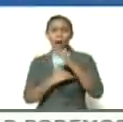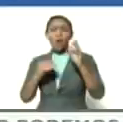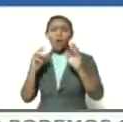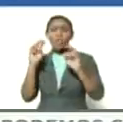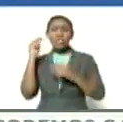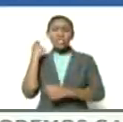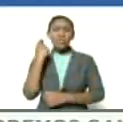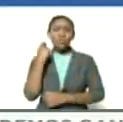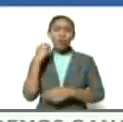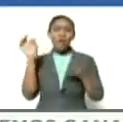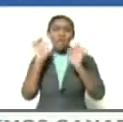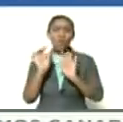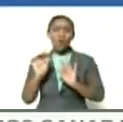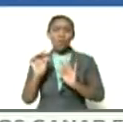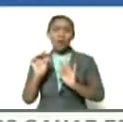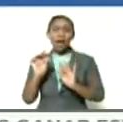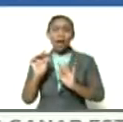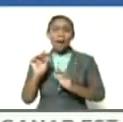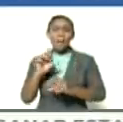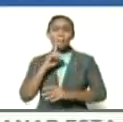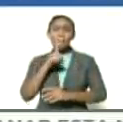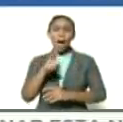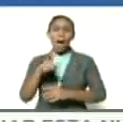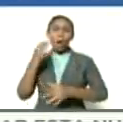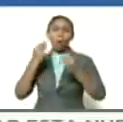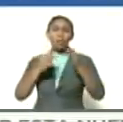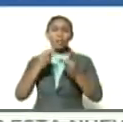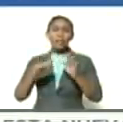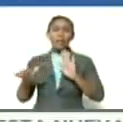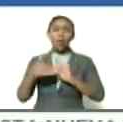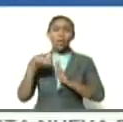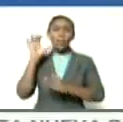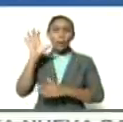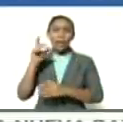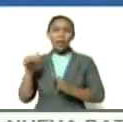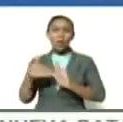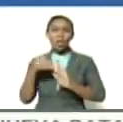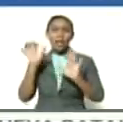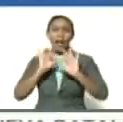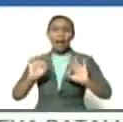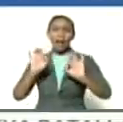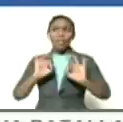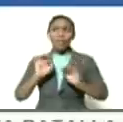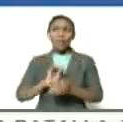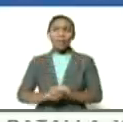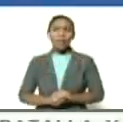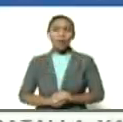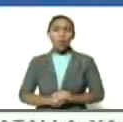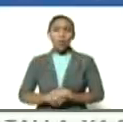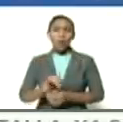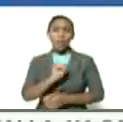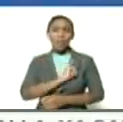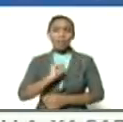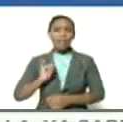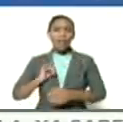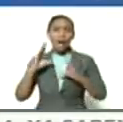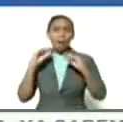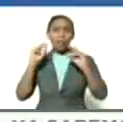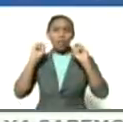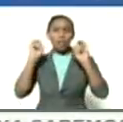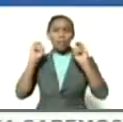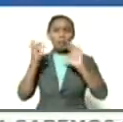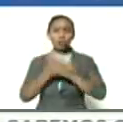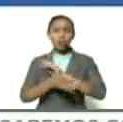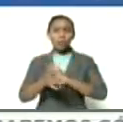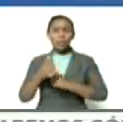acepta injusticia ni contra el país ni contra nadie ni de entidad estamos hablando de la entidad